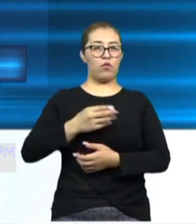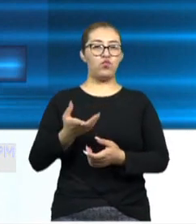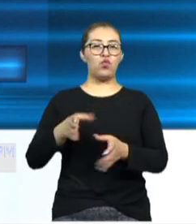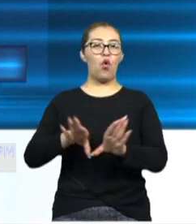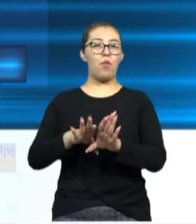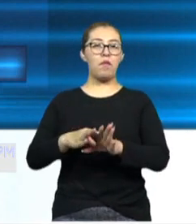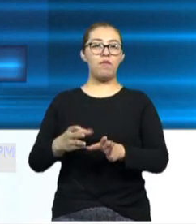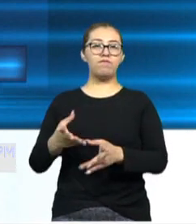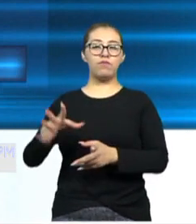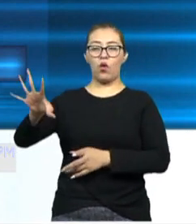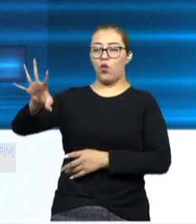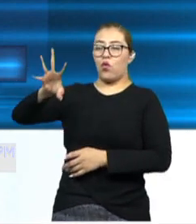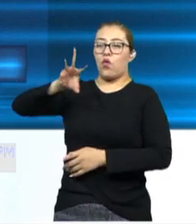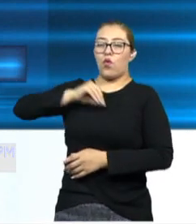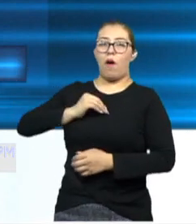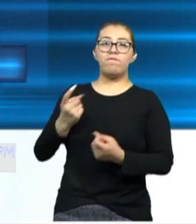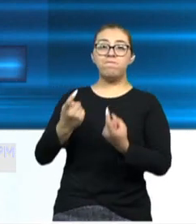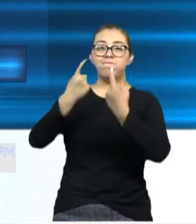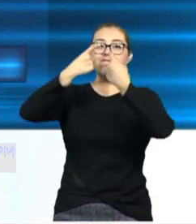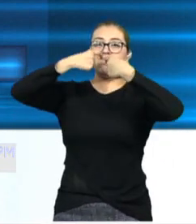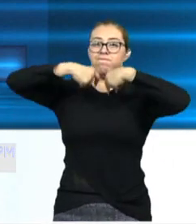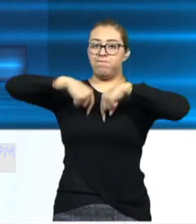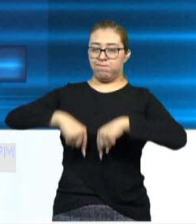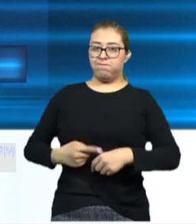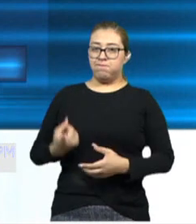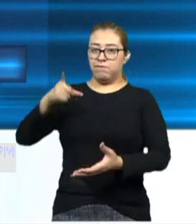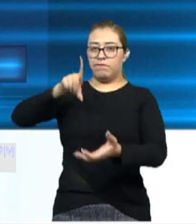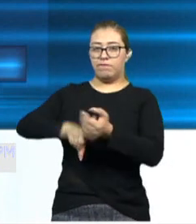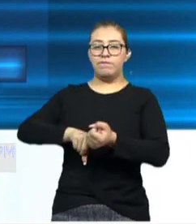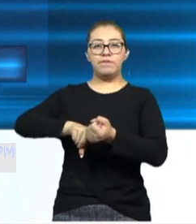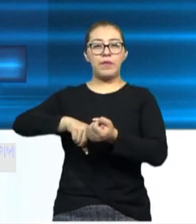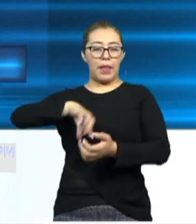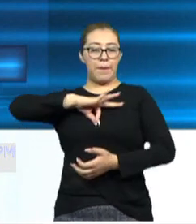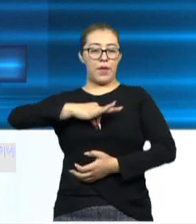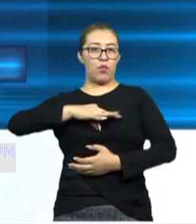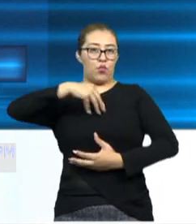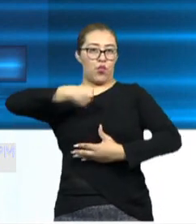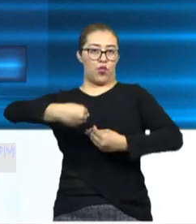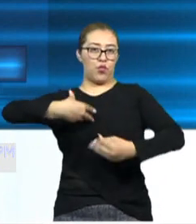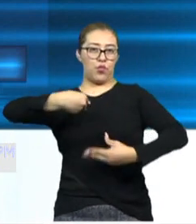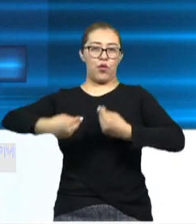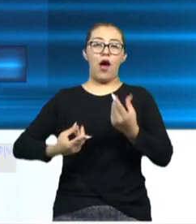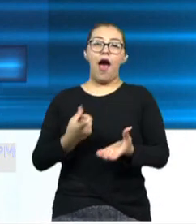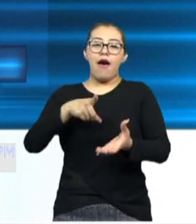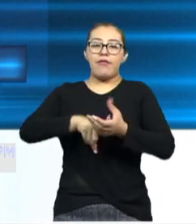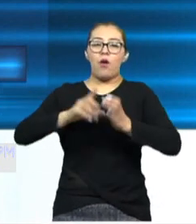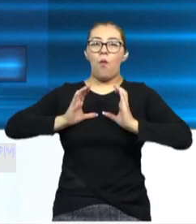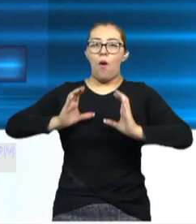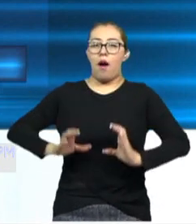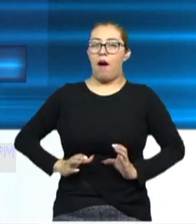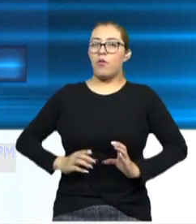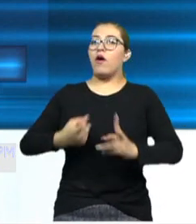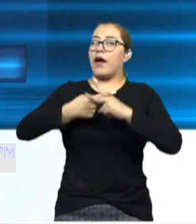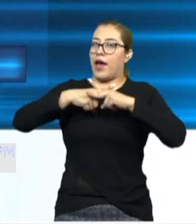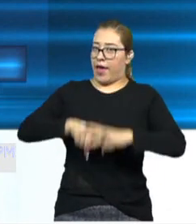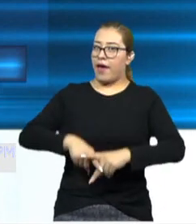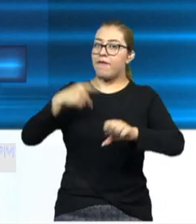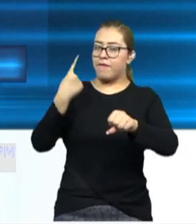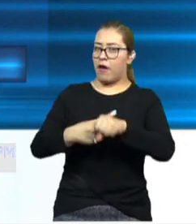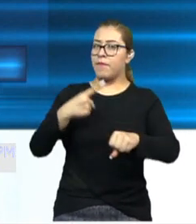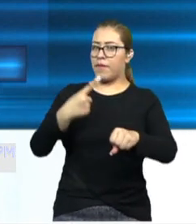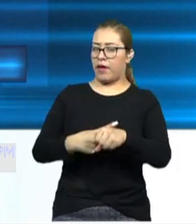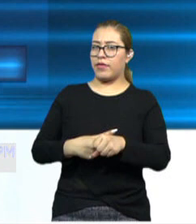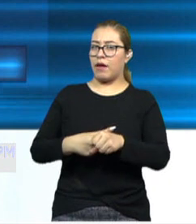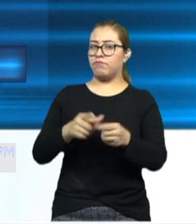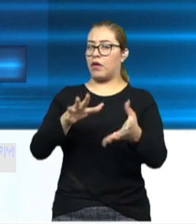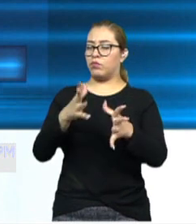respiratorias colonice, se establezca y se empiece a reproducir para empezar a tener enfermedad, o por